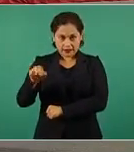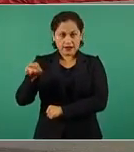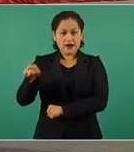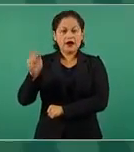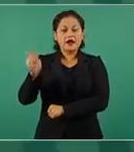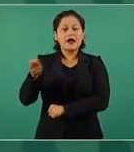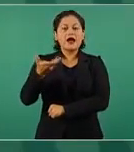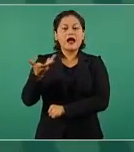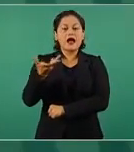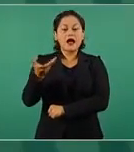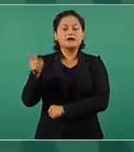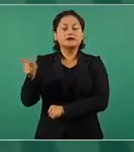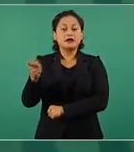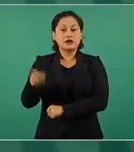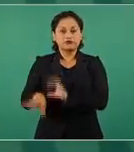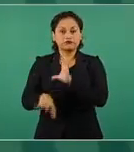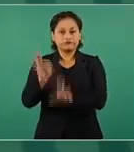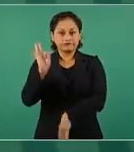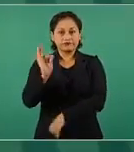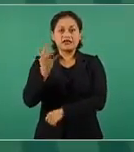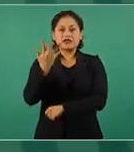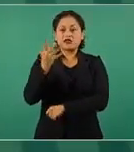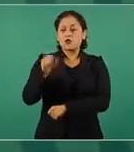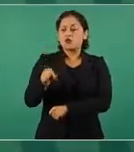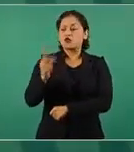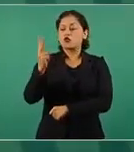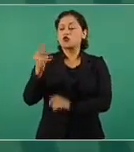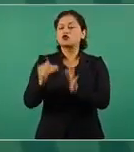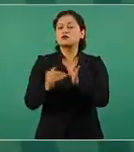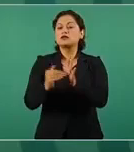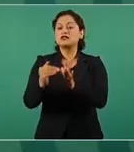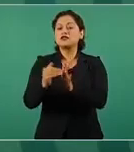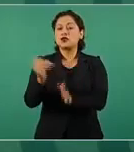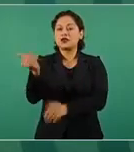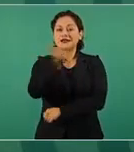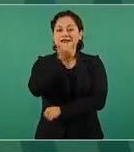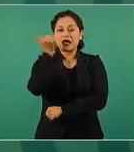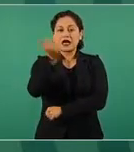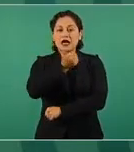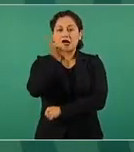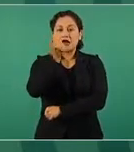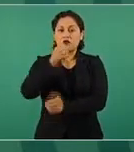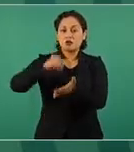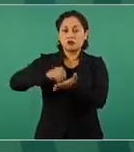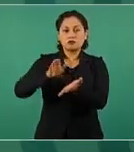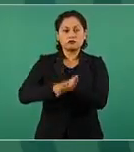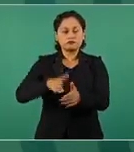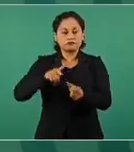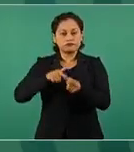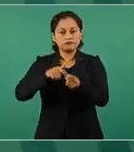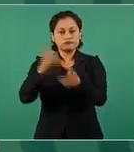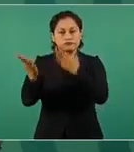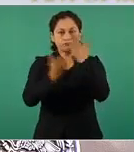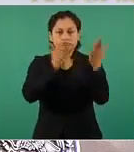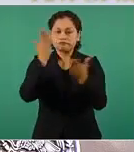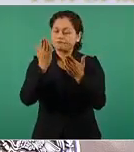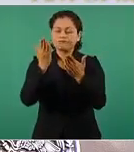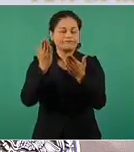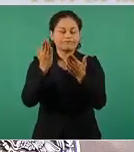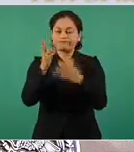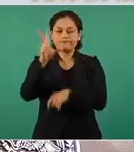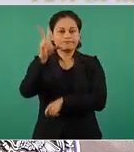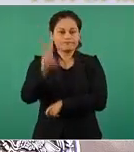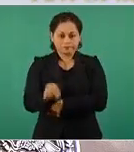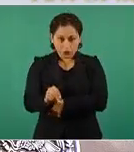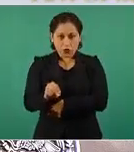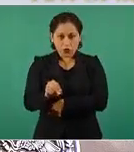que 5.2 millones de estudiantes no se inscribieron en el ciclo escolar 2020-2021 por causas relacionadas por COVID